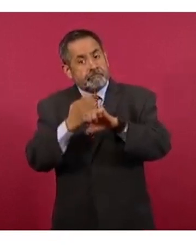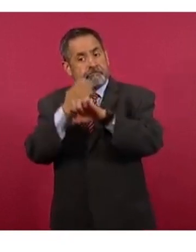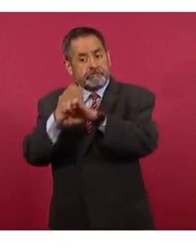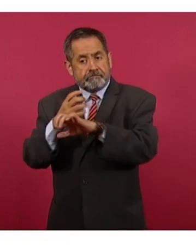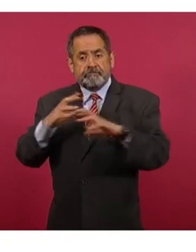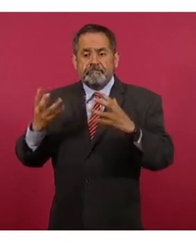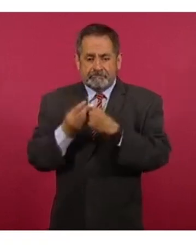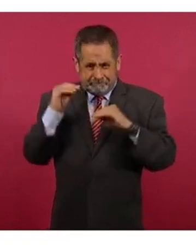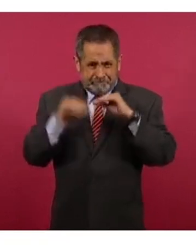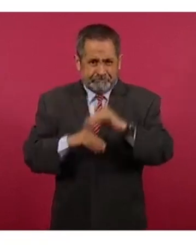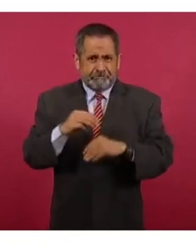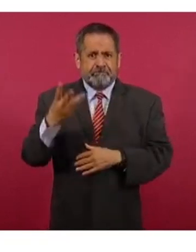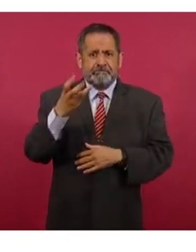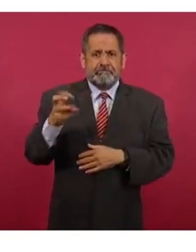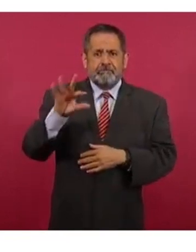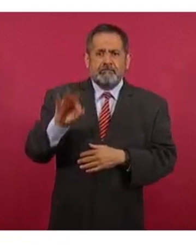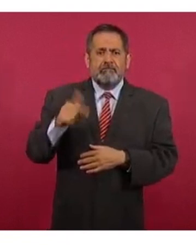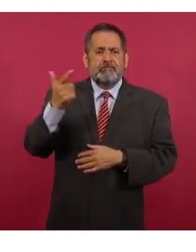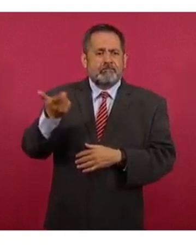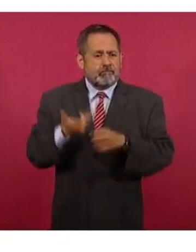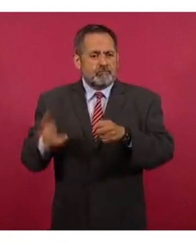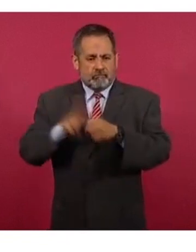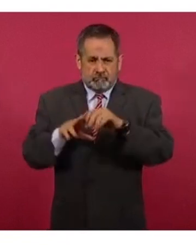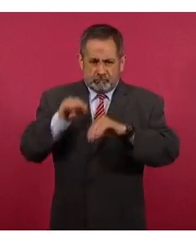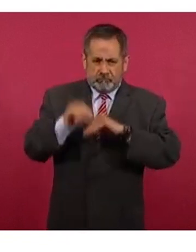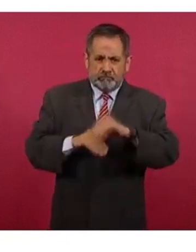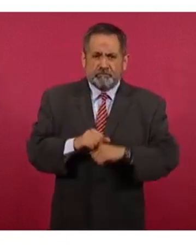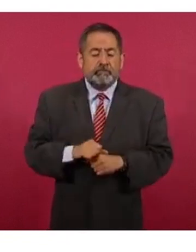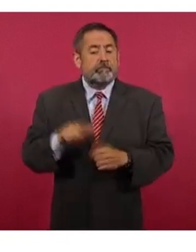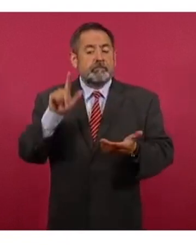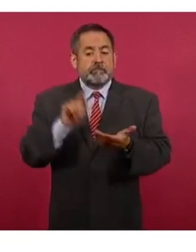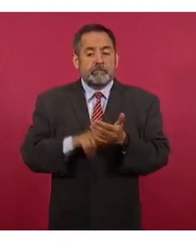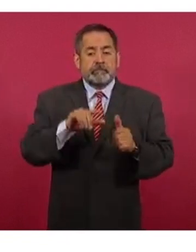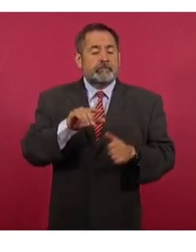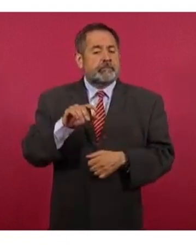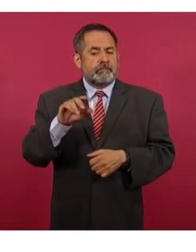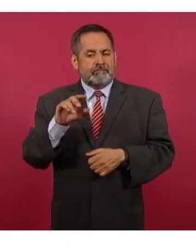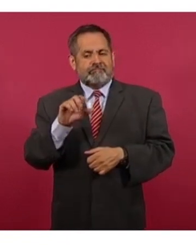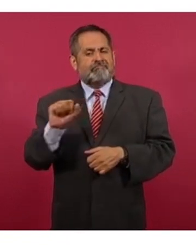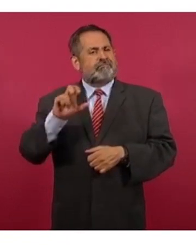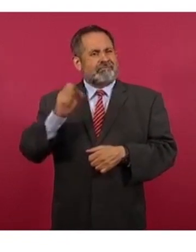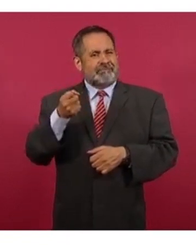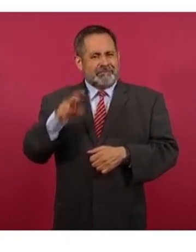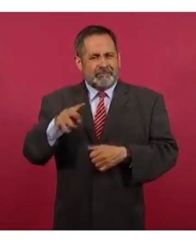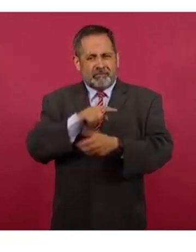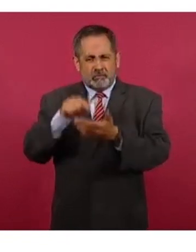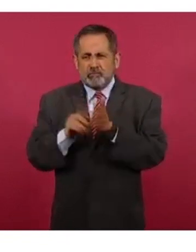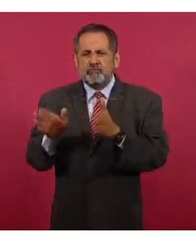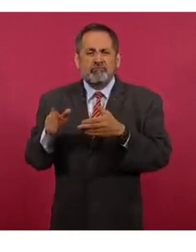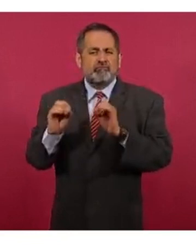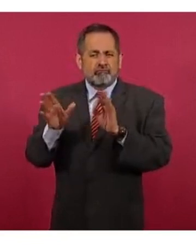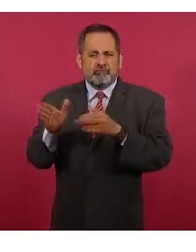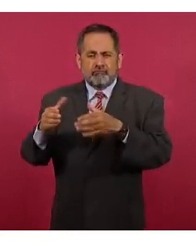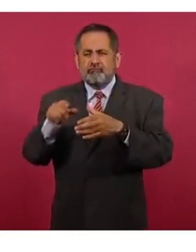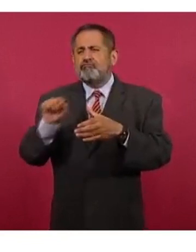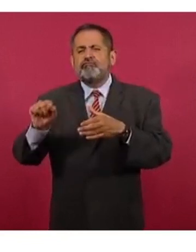hospitales, 7 mil 33 unidades de primer nivel, es decir, tanto las unidades médicas rurales como se conocen en